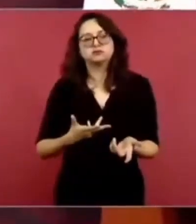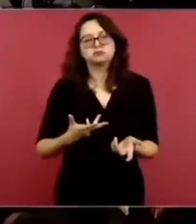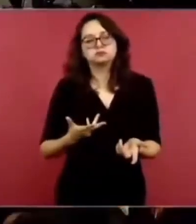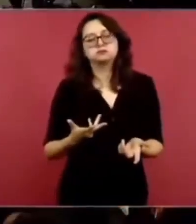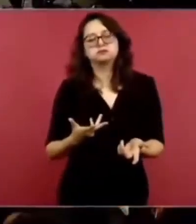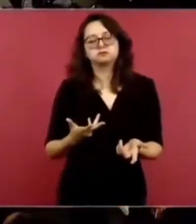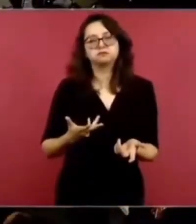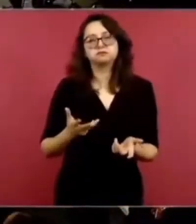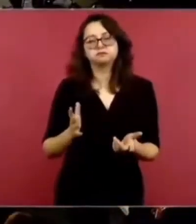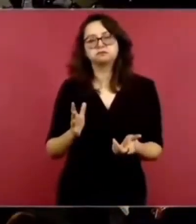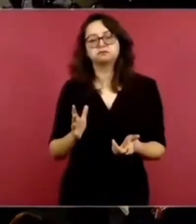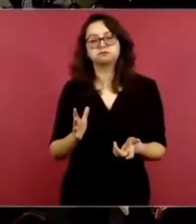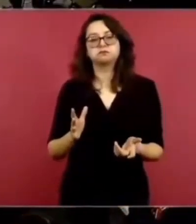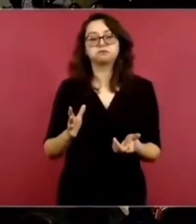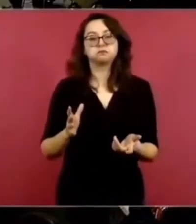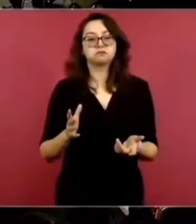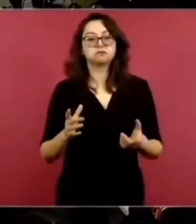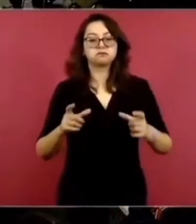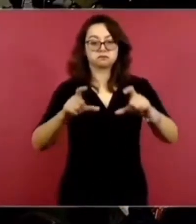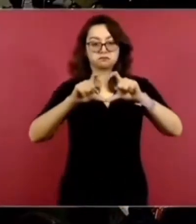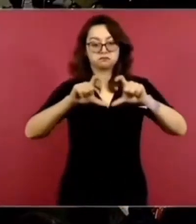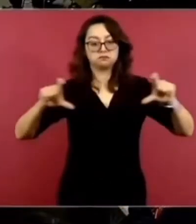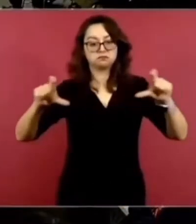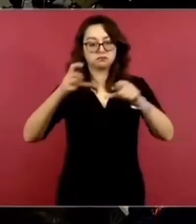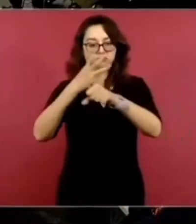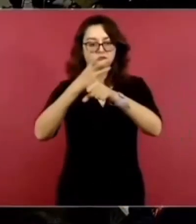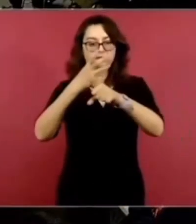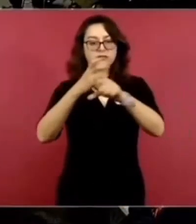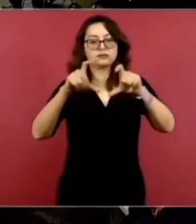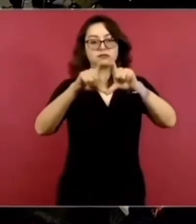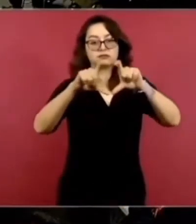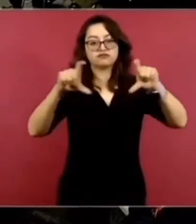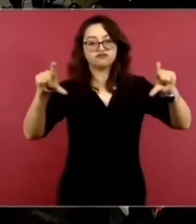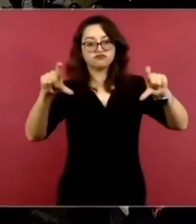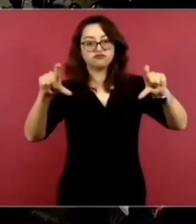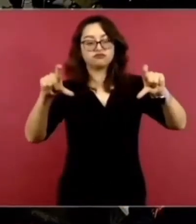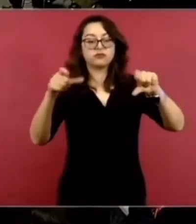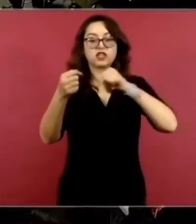y luego el tercer nivel es de los famosos de los